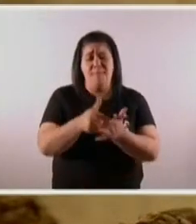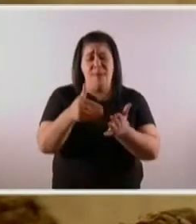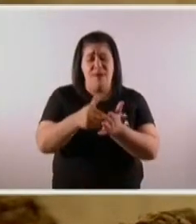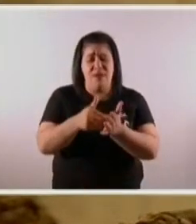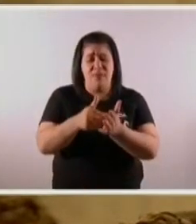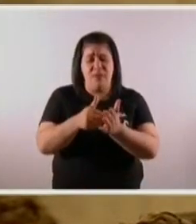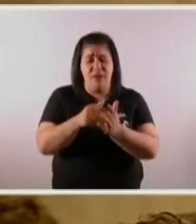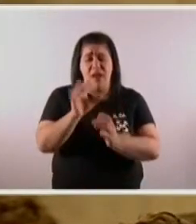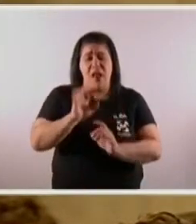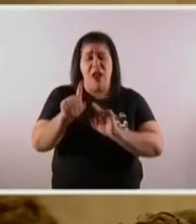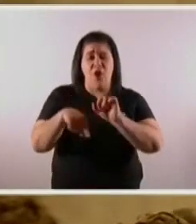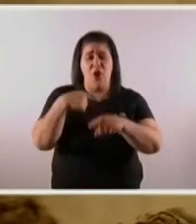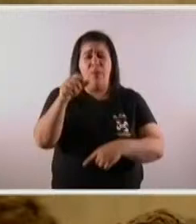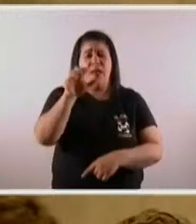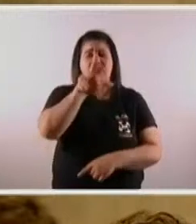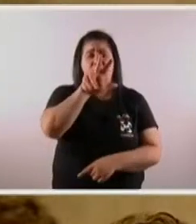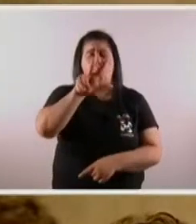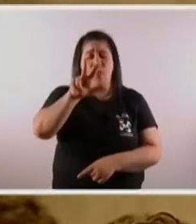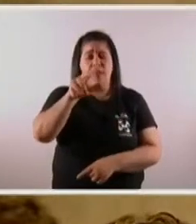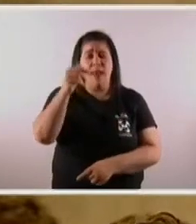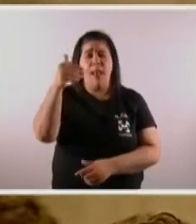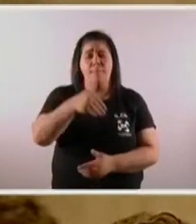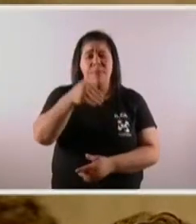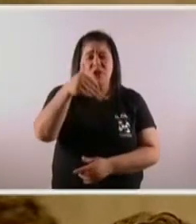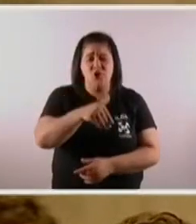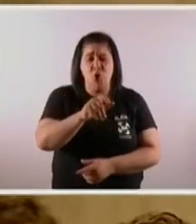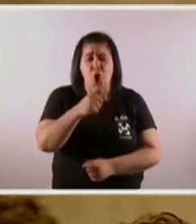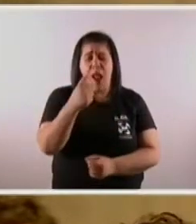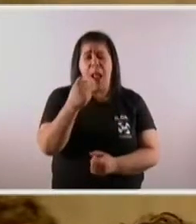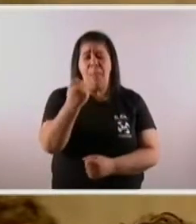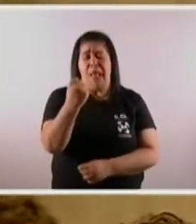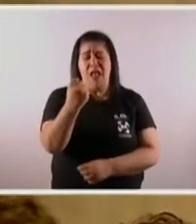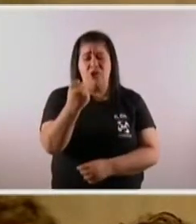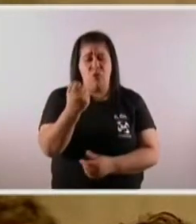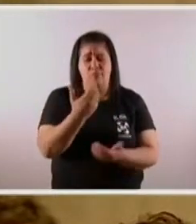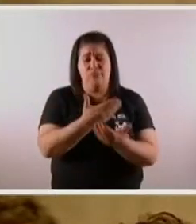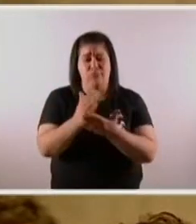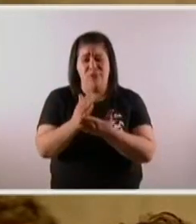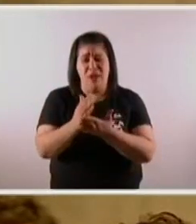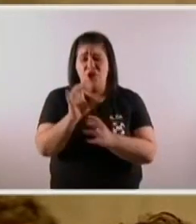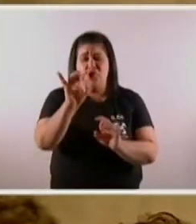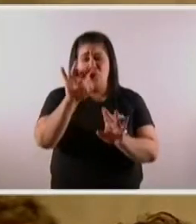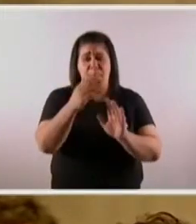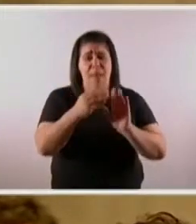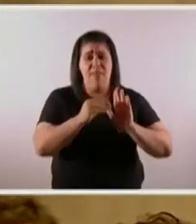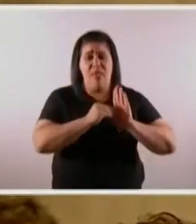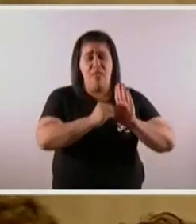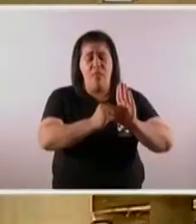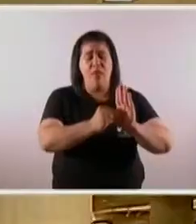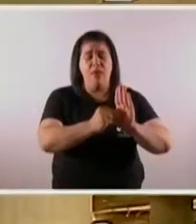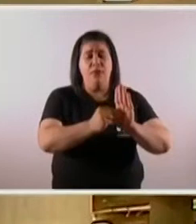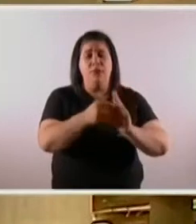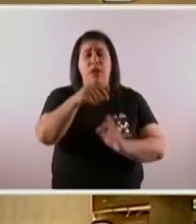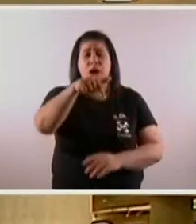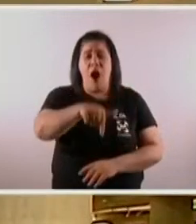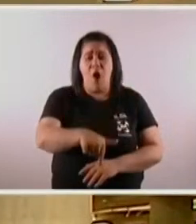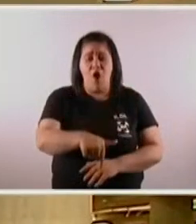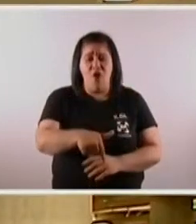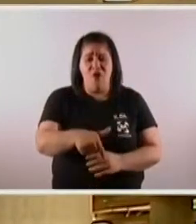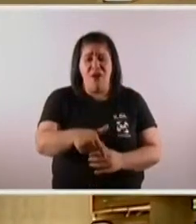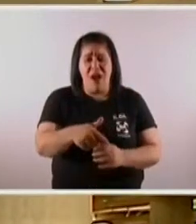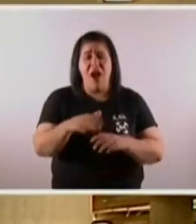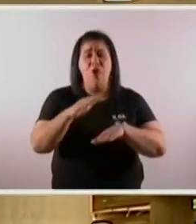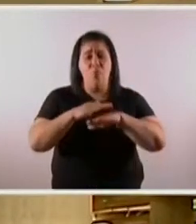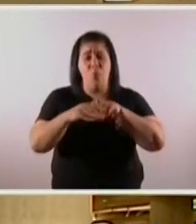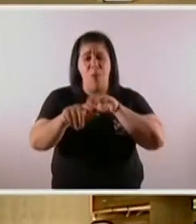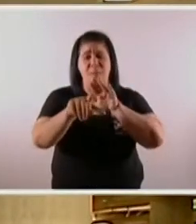53.000 millones. Y esto era sólo con el decreto. Ahora, con la ley, se le hace